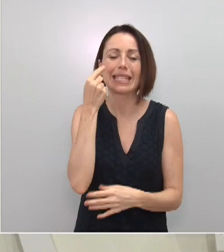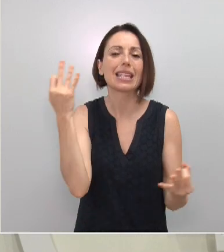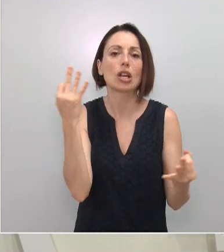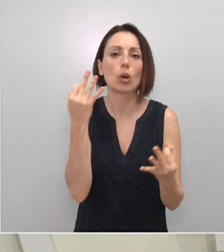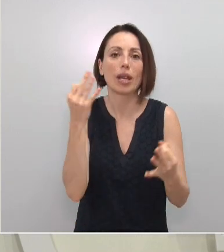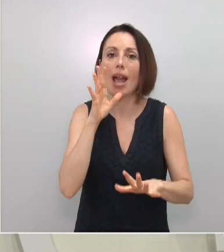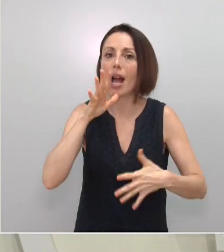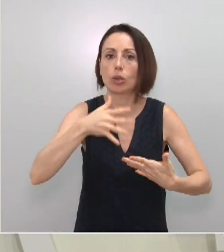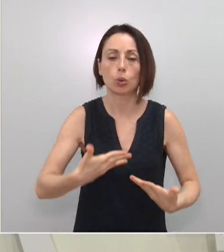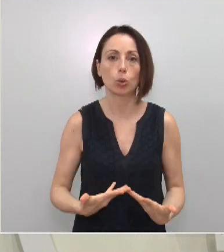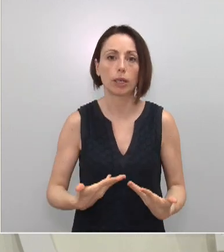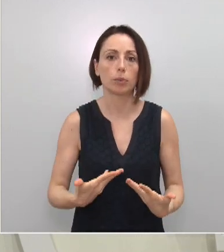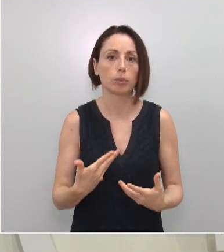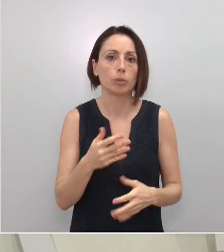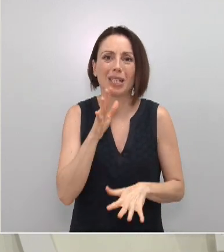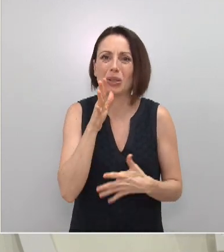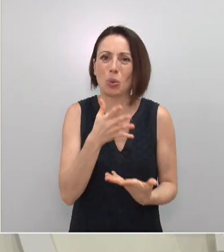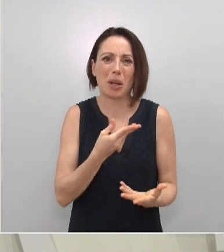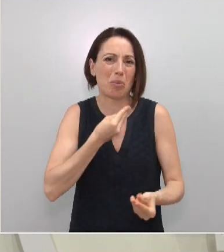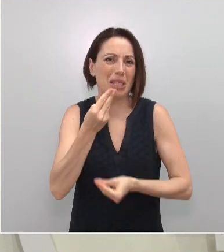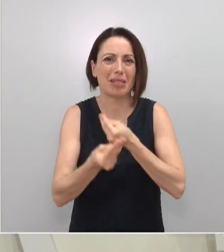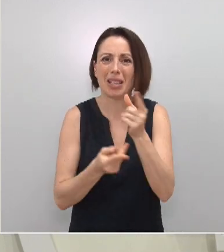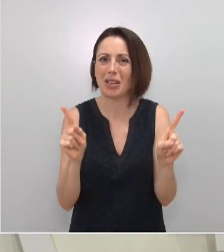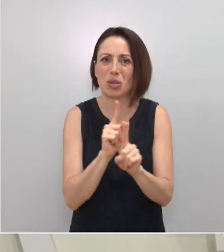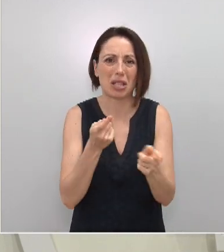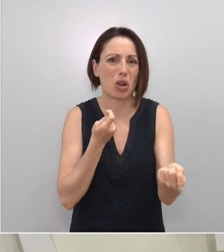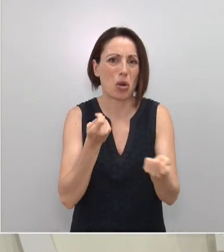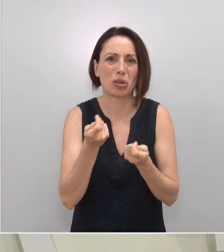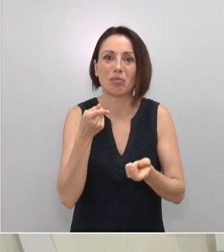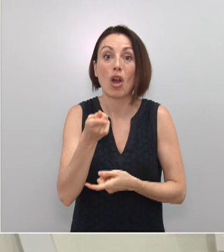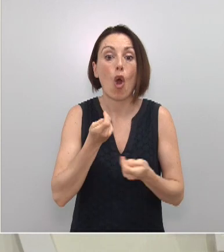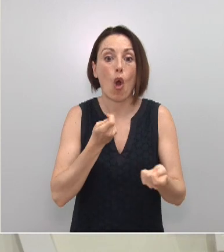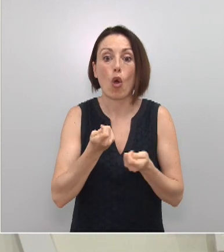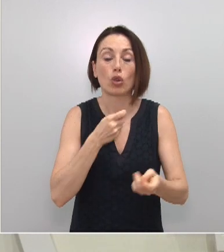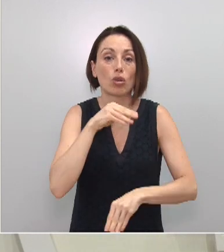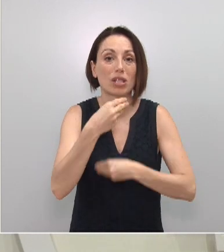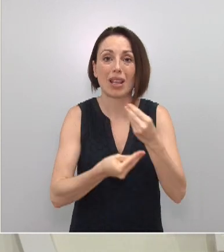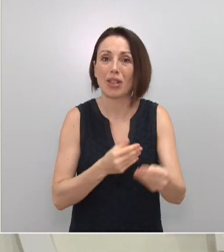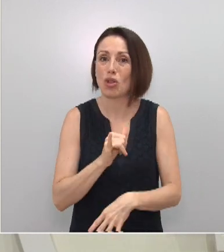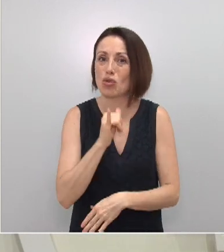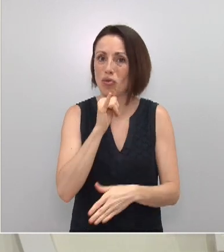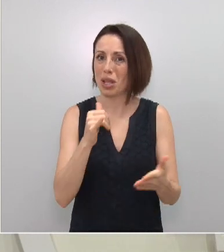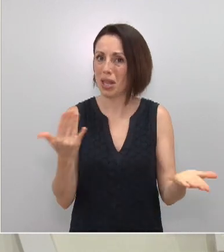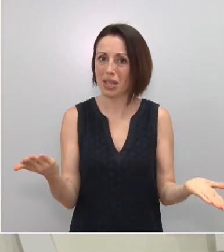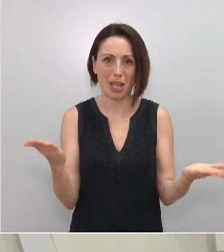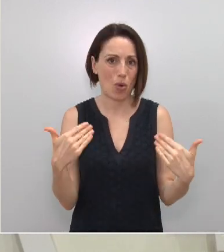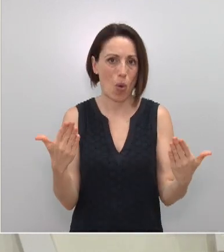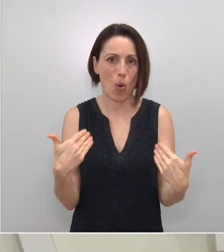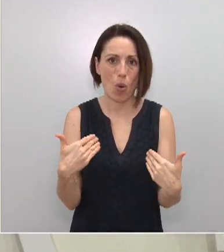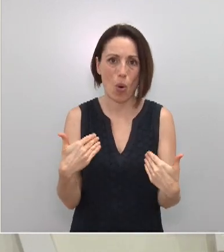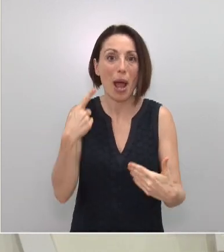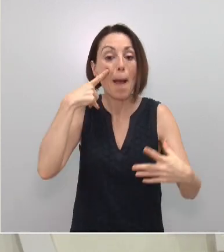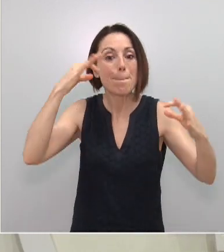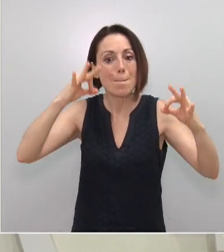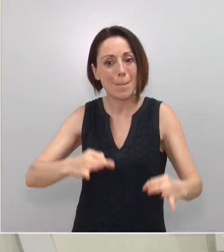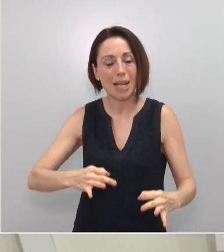ahora mismo los controles que se están realizando son insuficientes y ponen en peligro y en